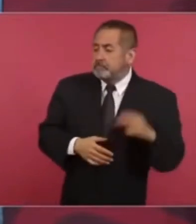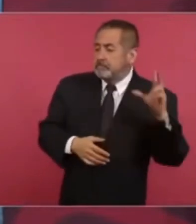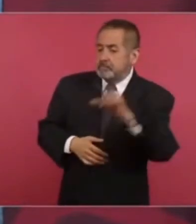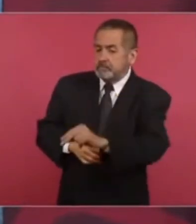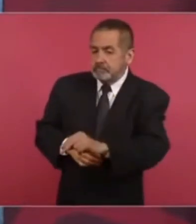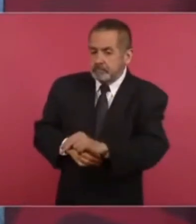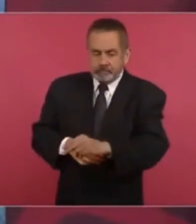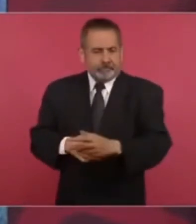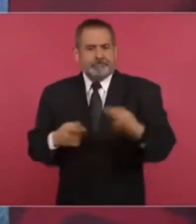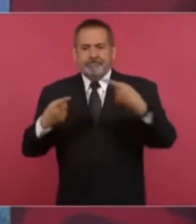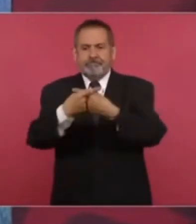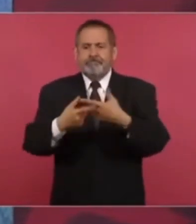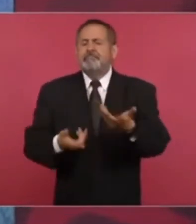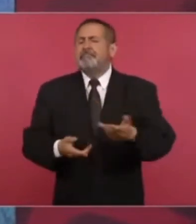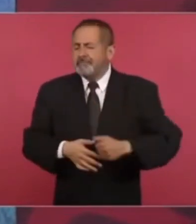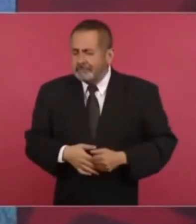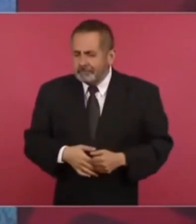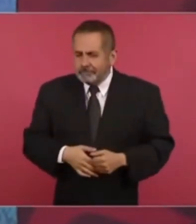constitucionalistas